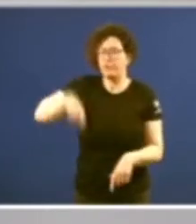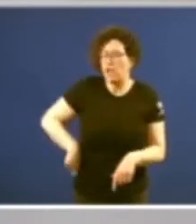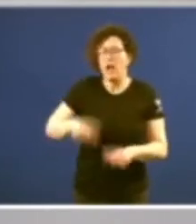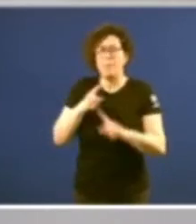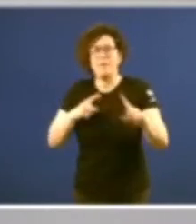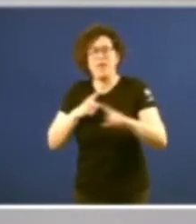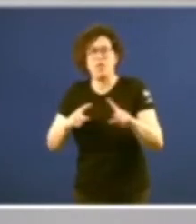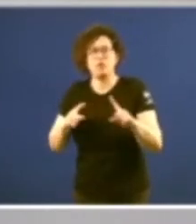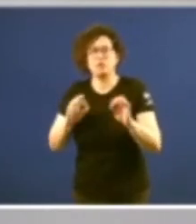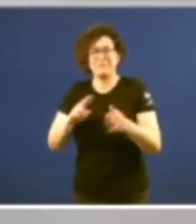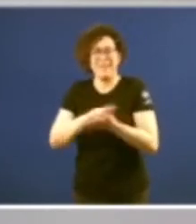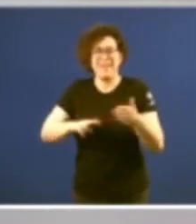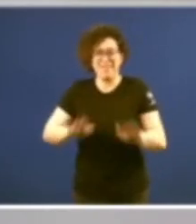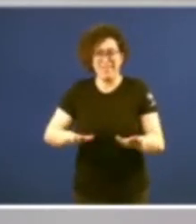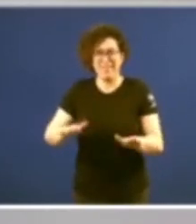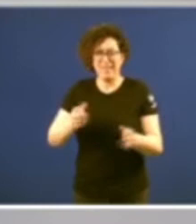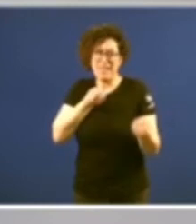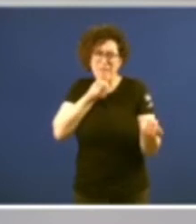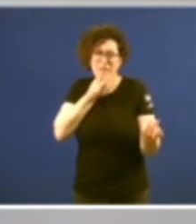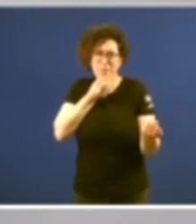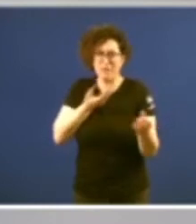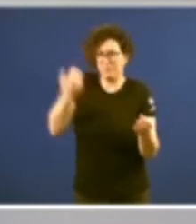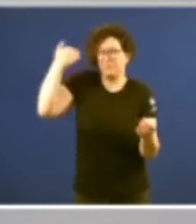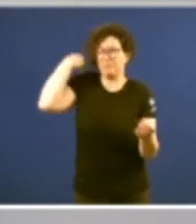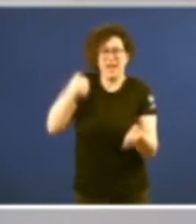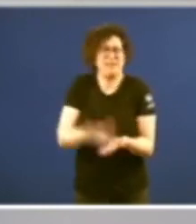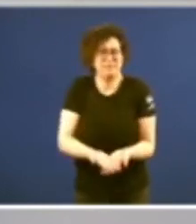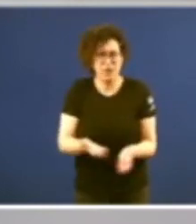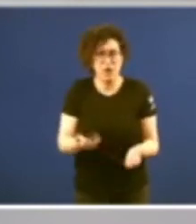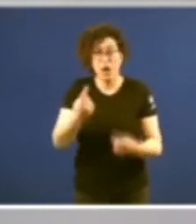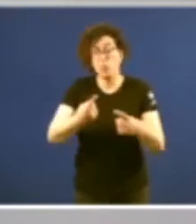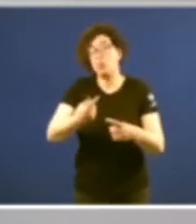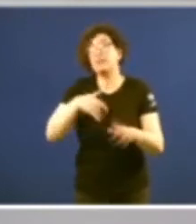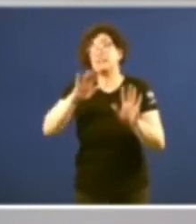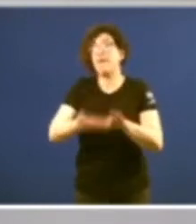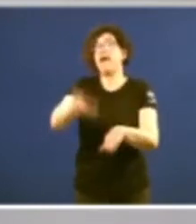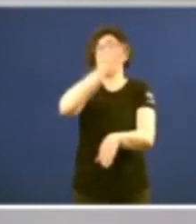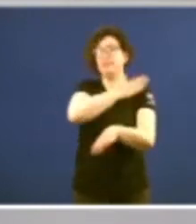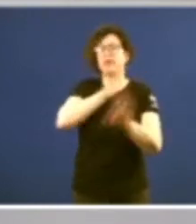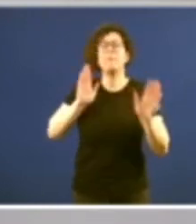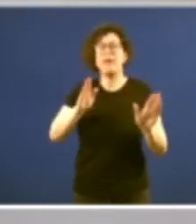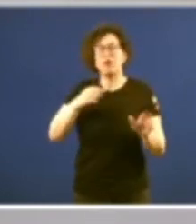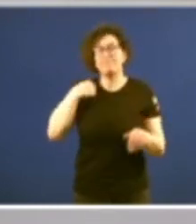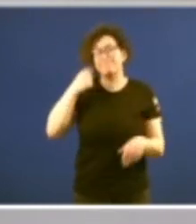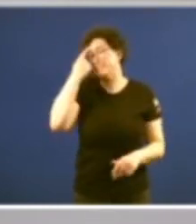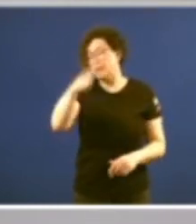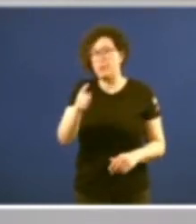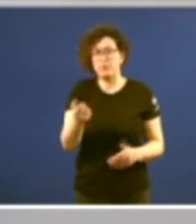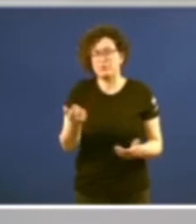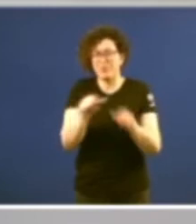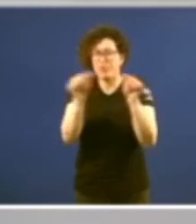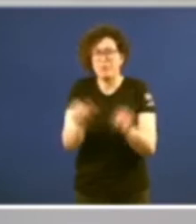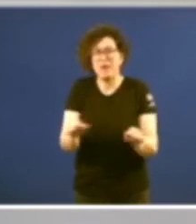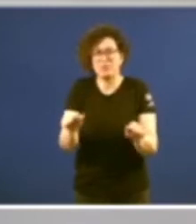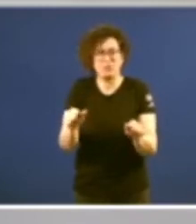que en Galicia levan informando desde entón algún desde moito antes pero somos conscientes de que un formato tan